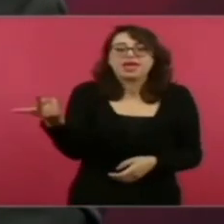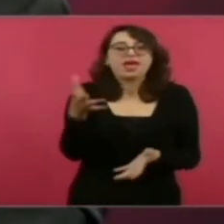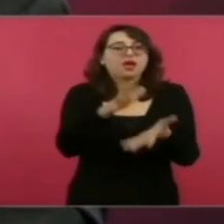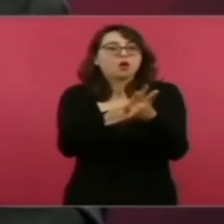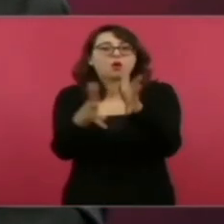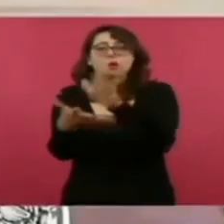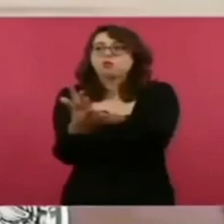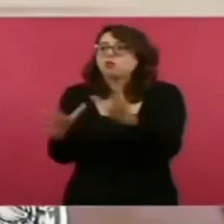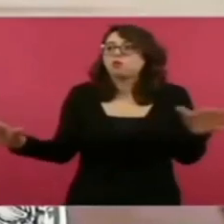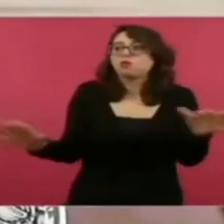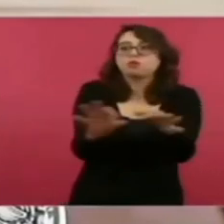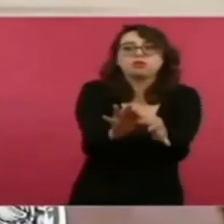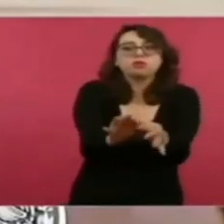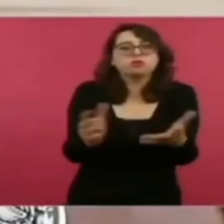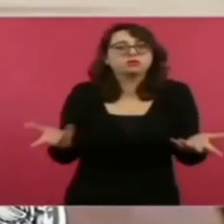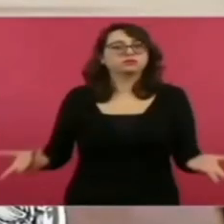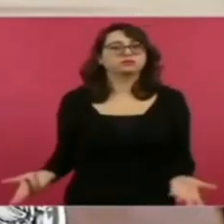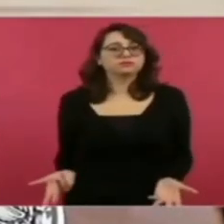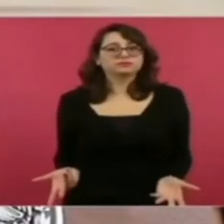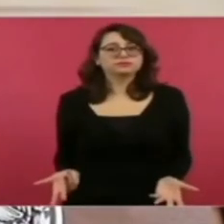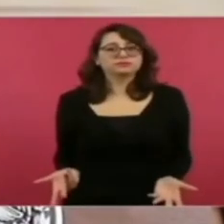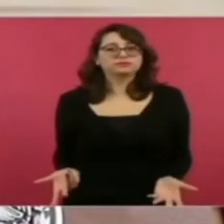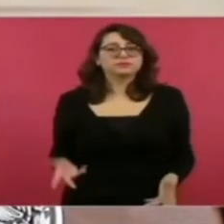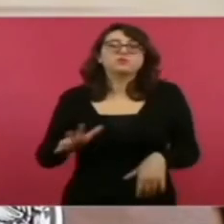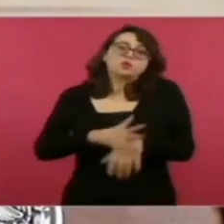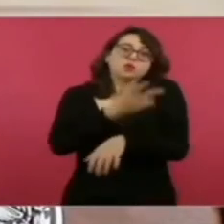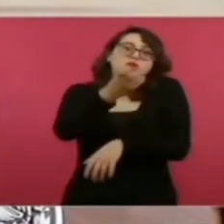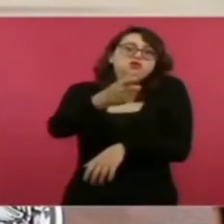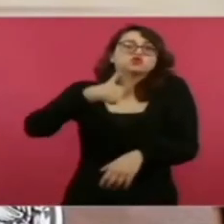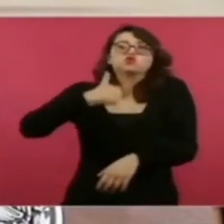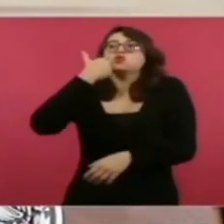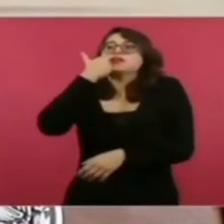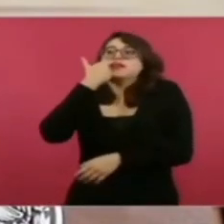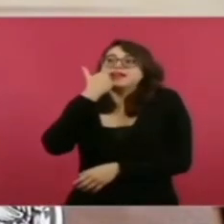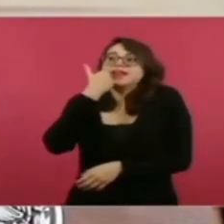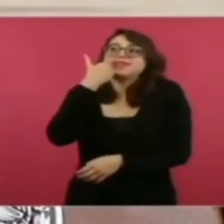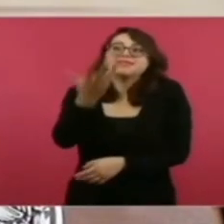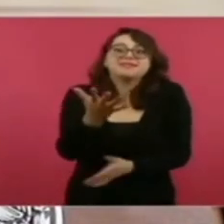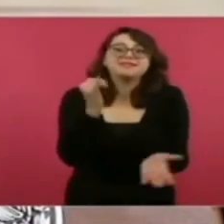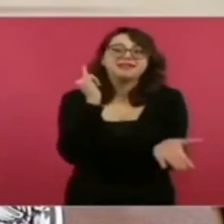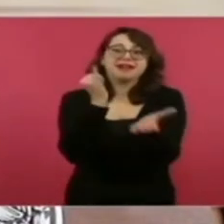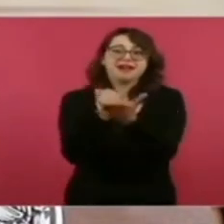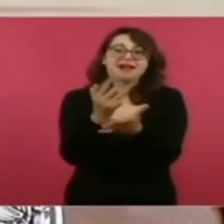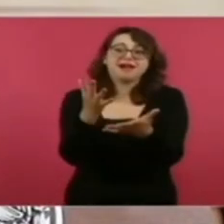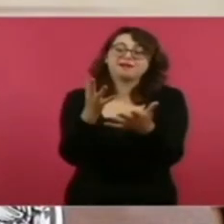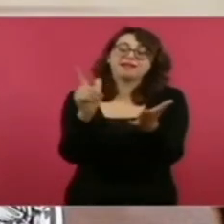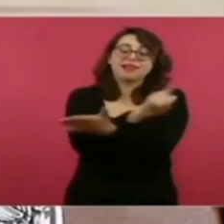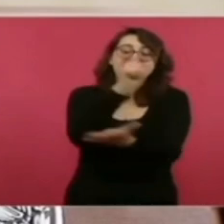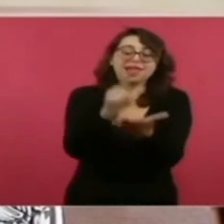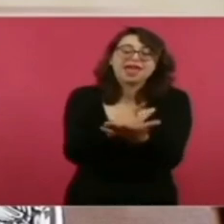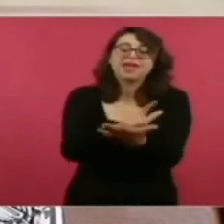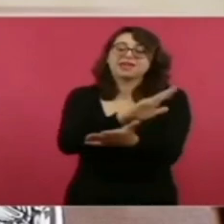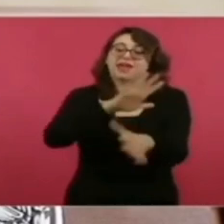democracia para que ya no suceda lo de antes